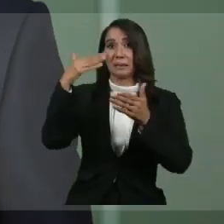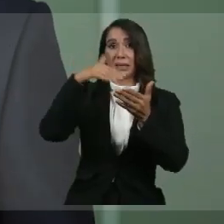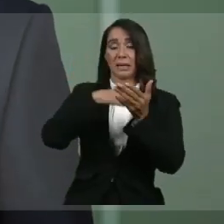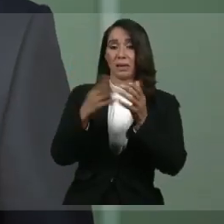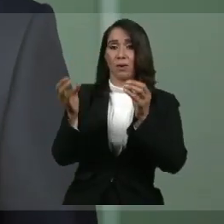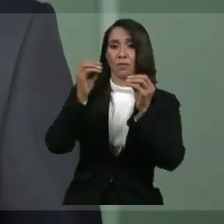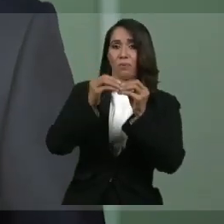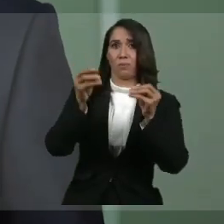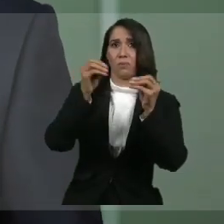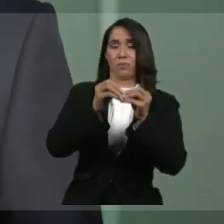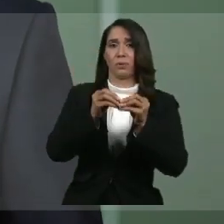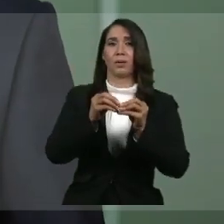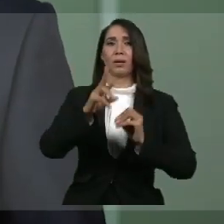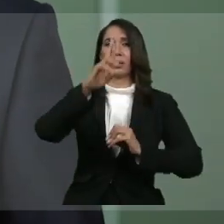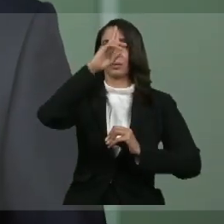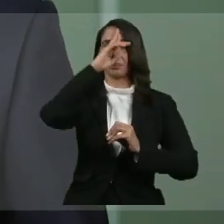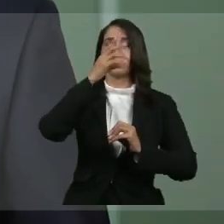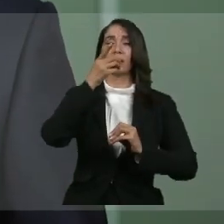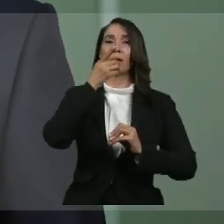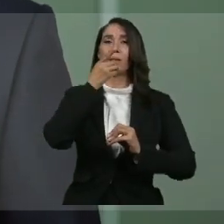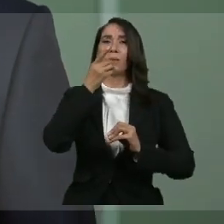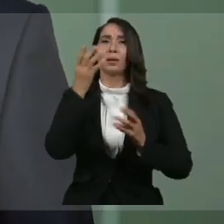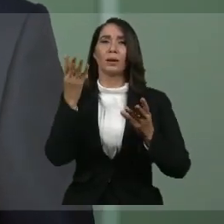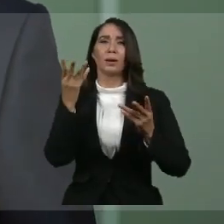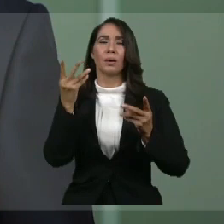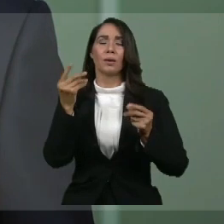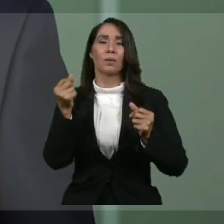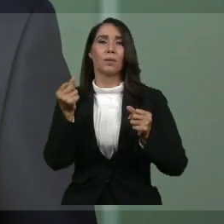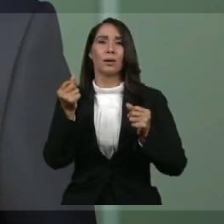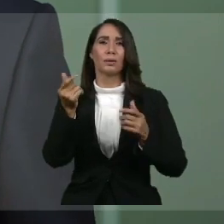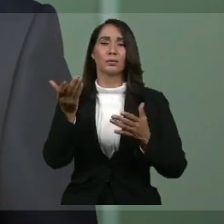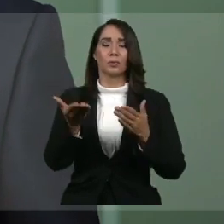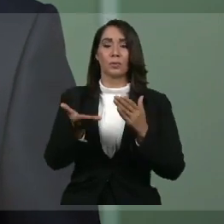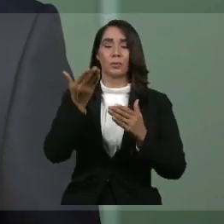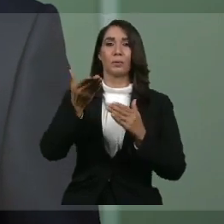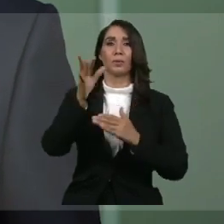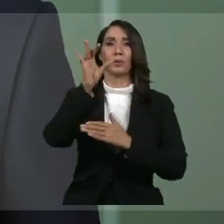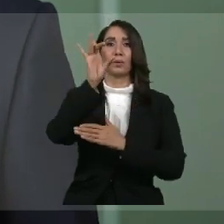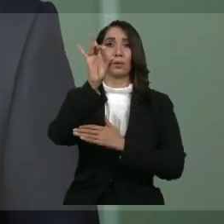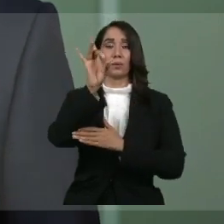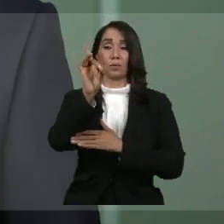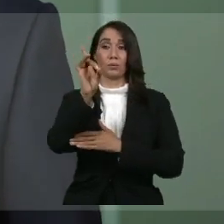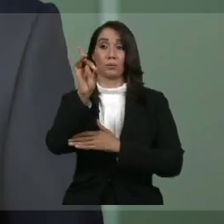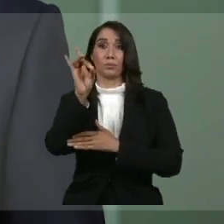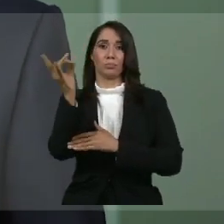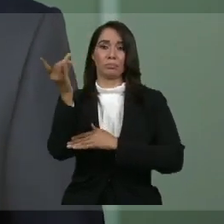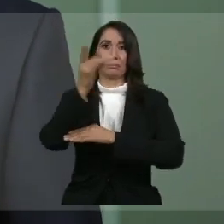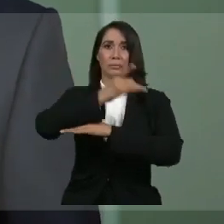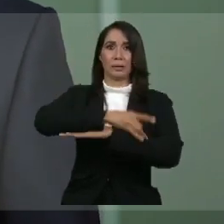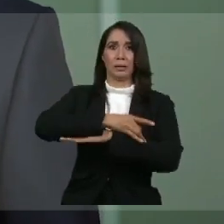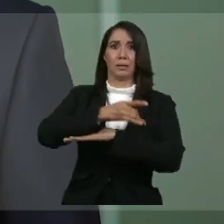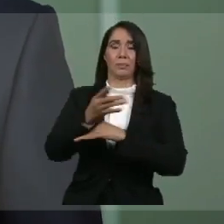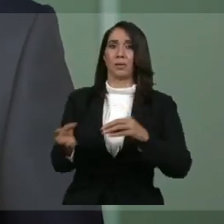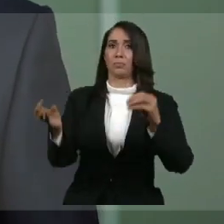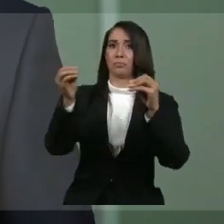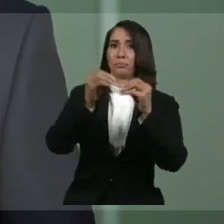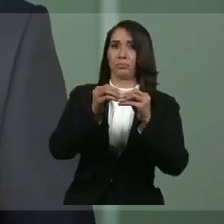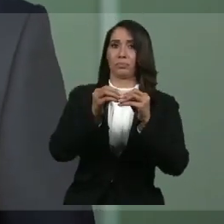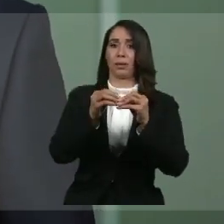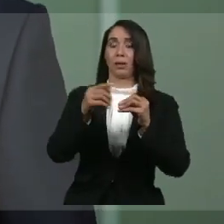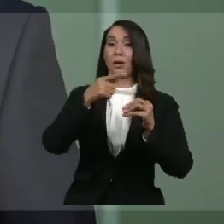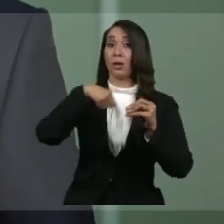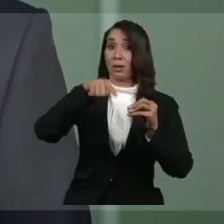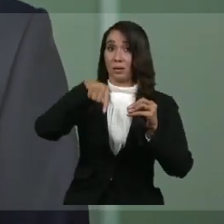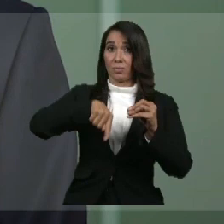República Dominicana tardó en duplicar la cifra de afectados 8,6 días. Con eso hemos logrado